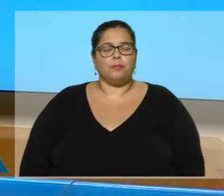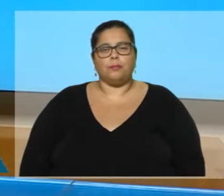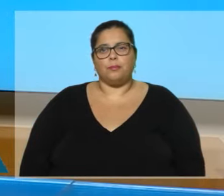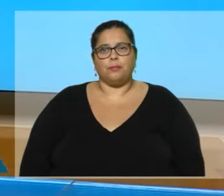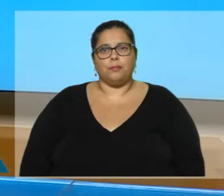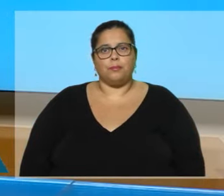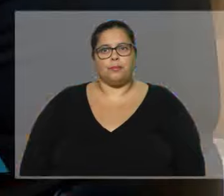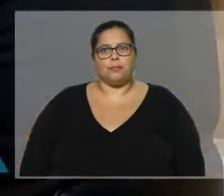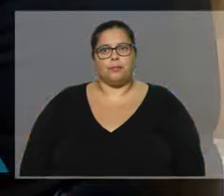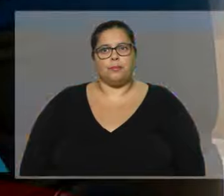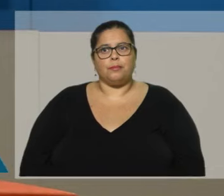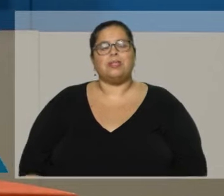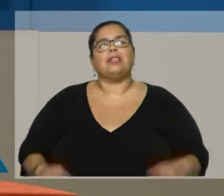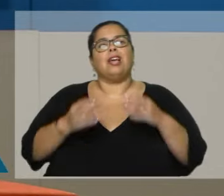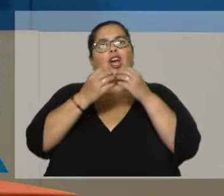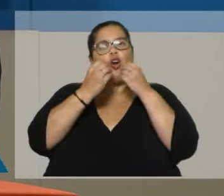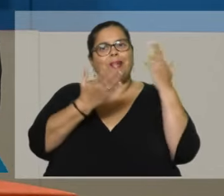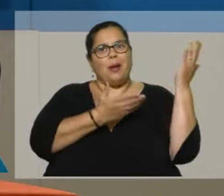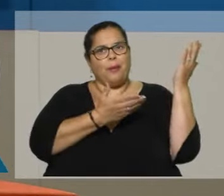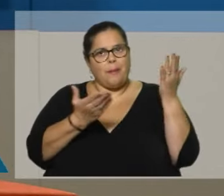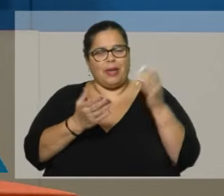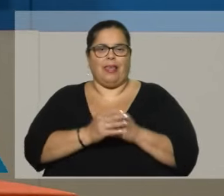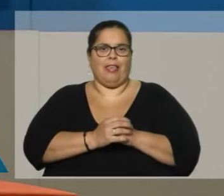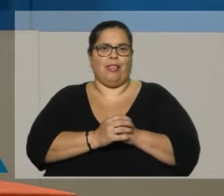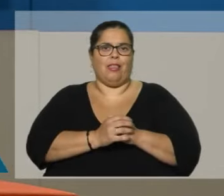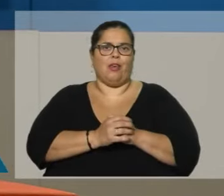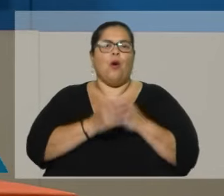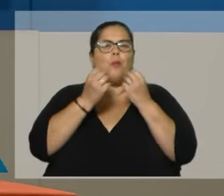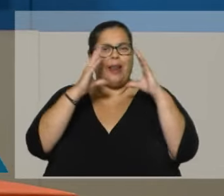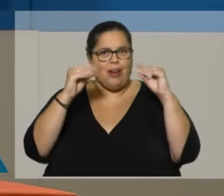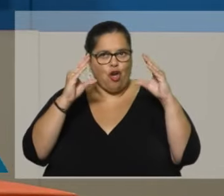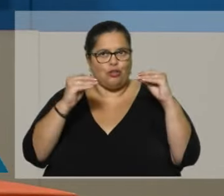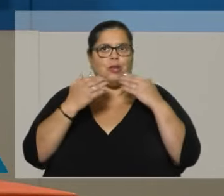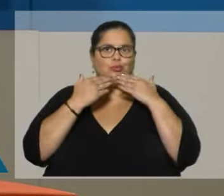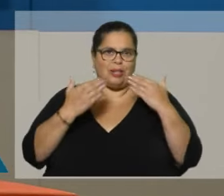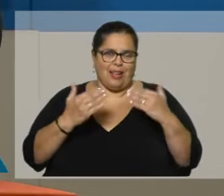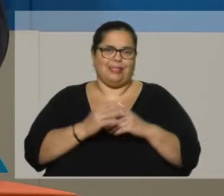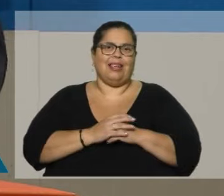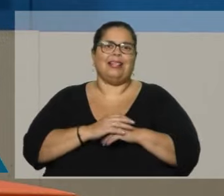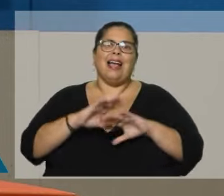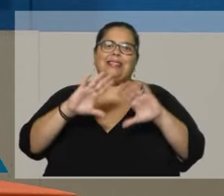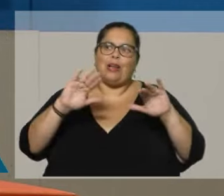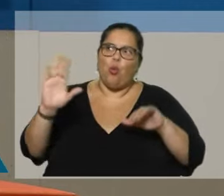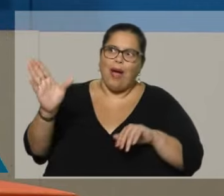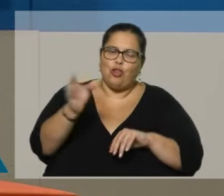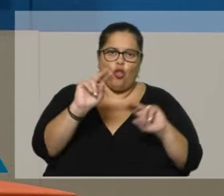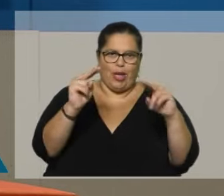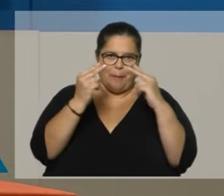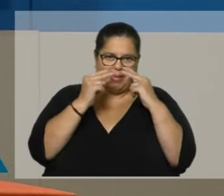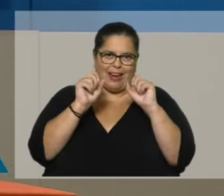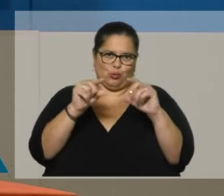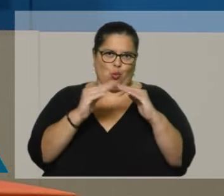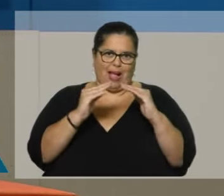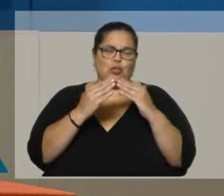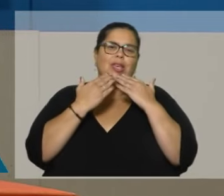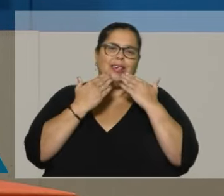Doncel, ¿cómo anda? Bienvenido. Muy buenas noches, muchas gracias. Saludo a todos los telespectadores que nos siguen desde sus casas. Y bueno,